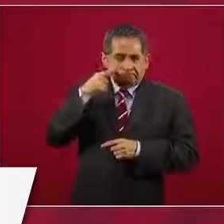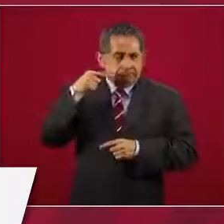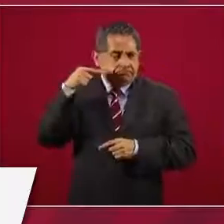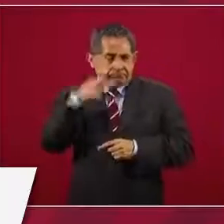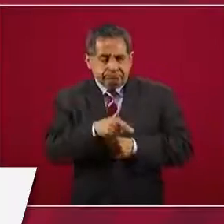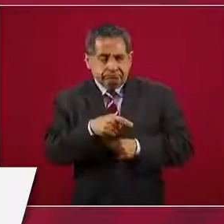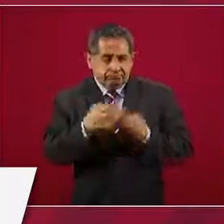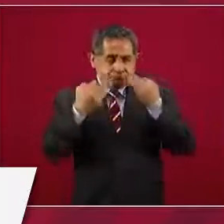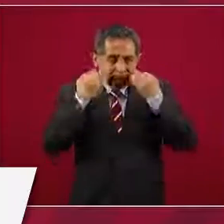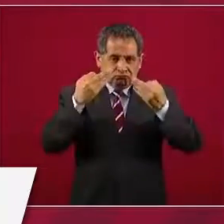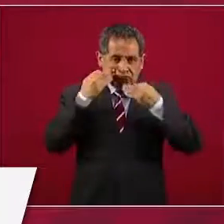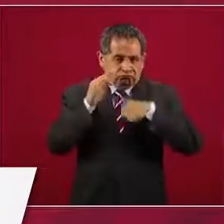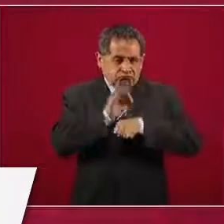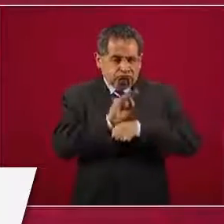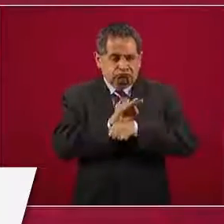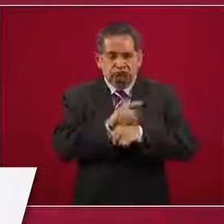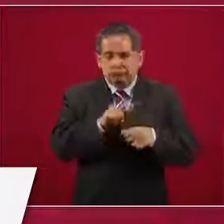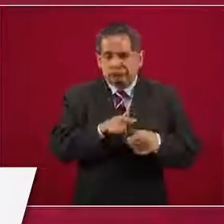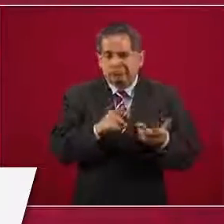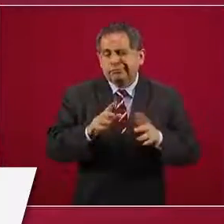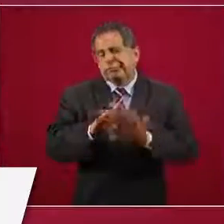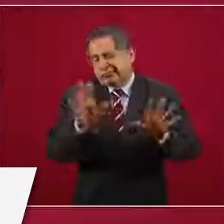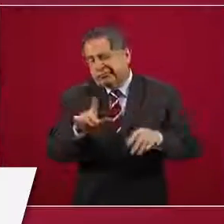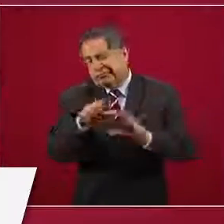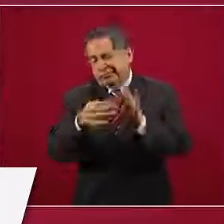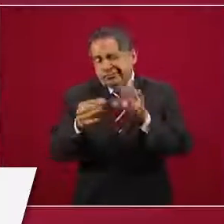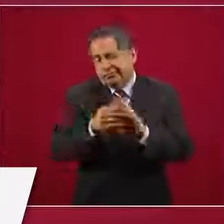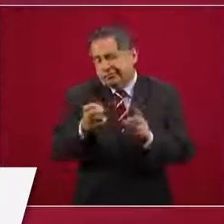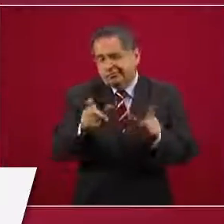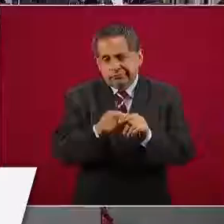protegido. Pero, fin, eso es lo que quería comentar.